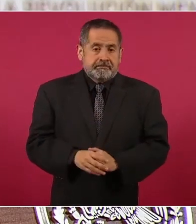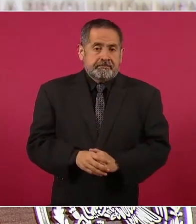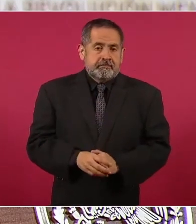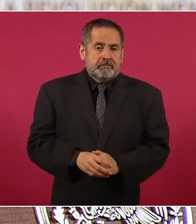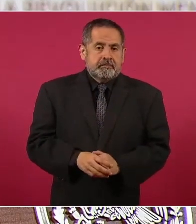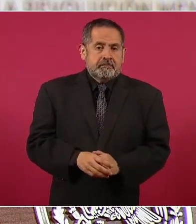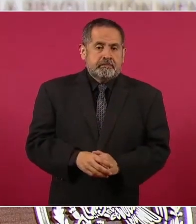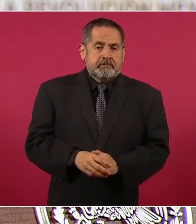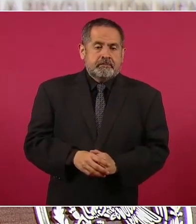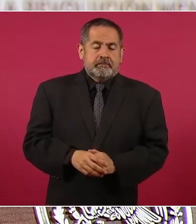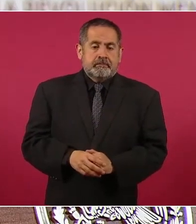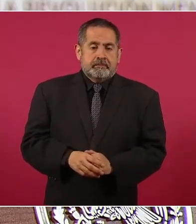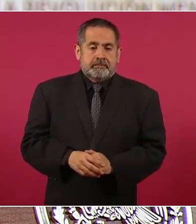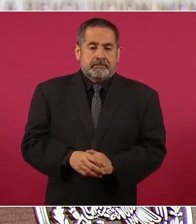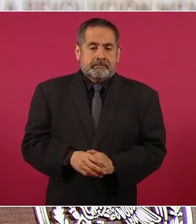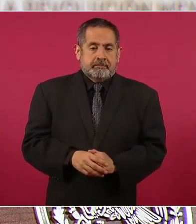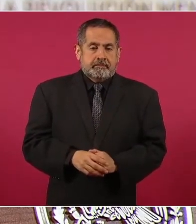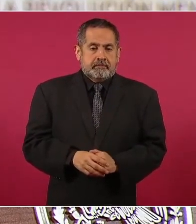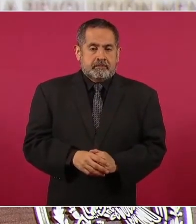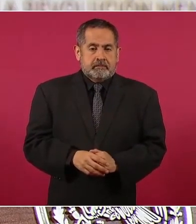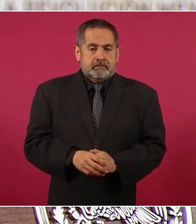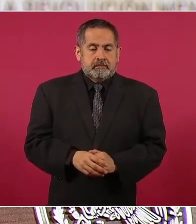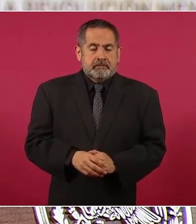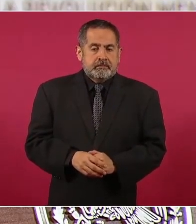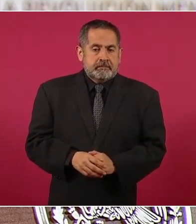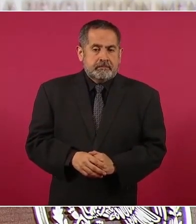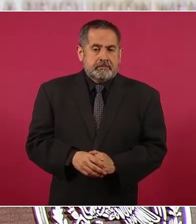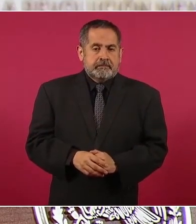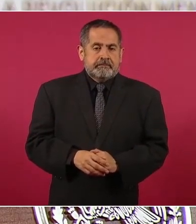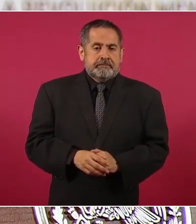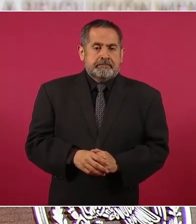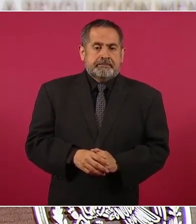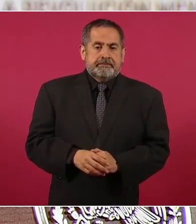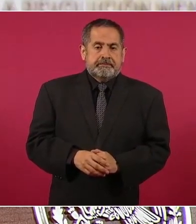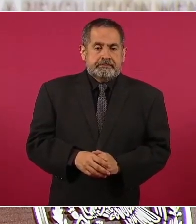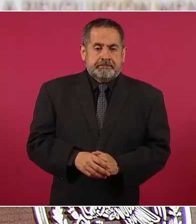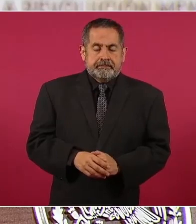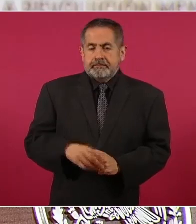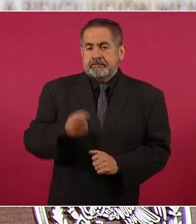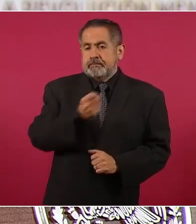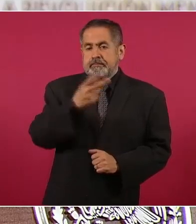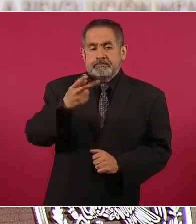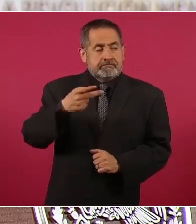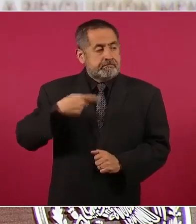Es gente que está manchada.